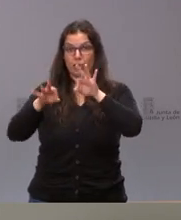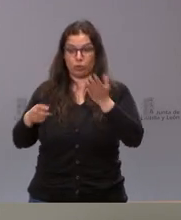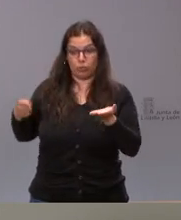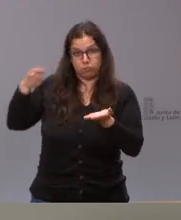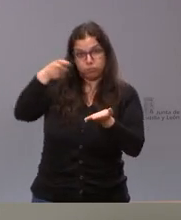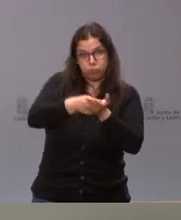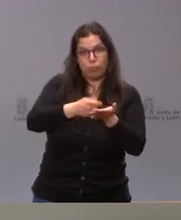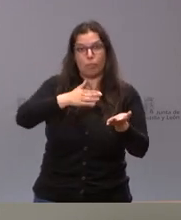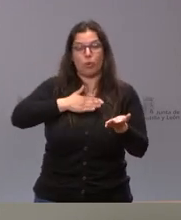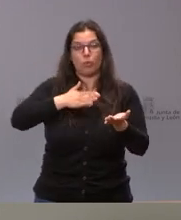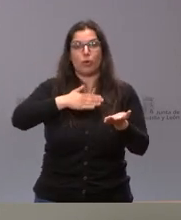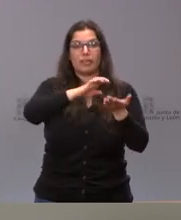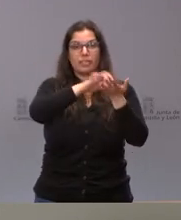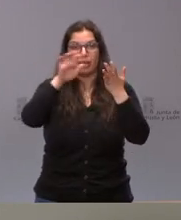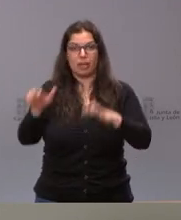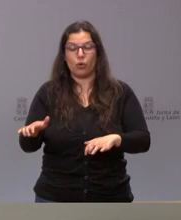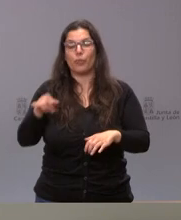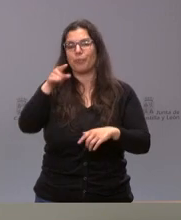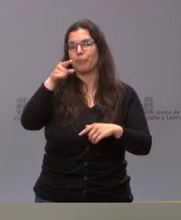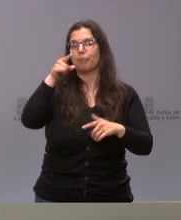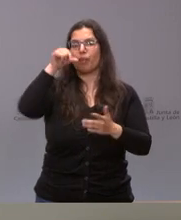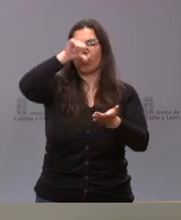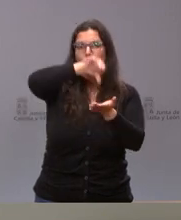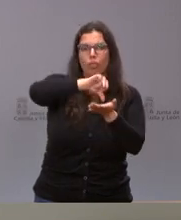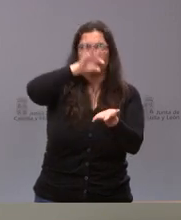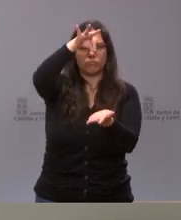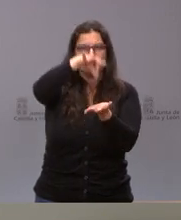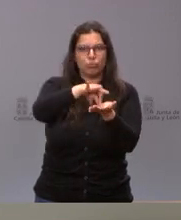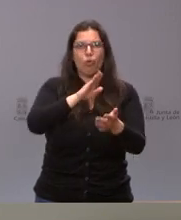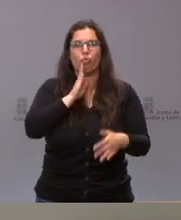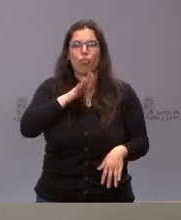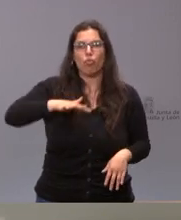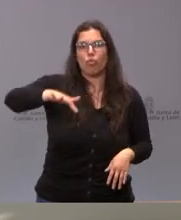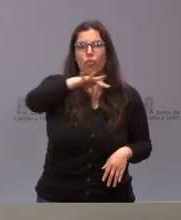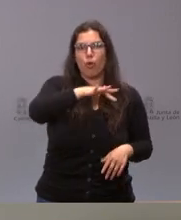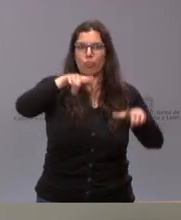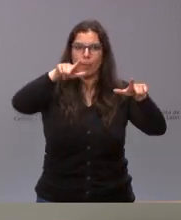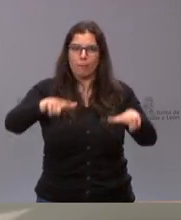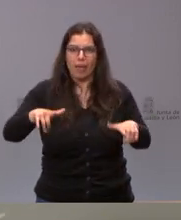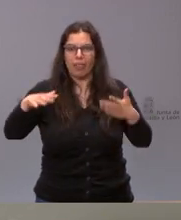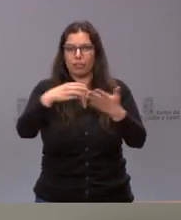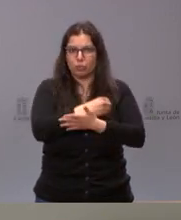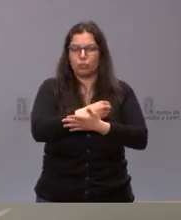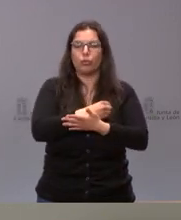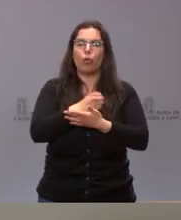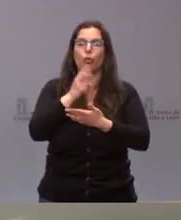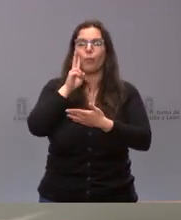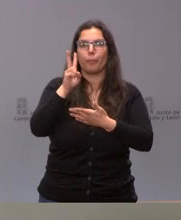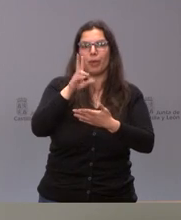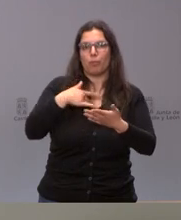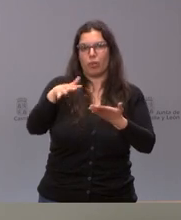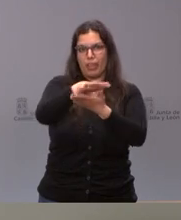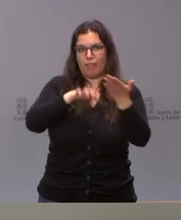Junta de Castilla y León. Tienen ustedes la ubicación de la plaza donde se va a llevar a cabo esta